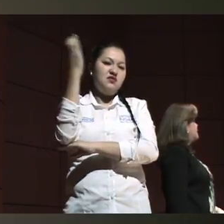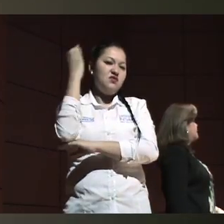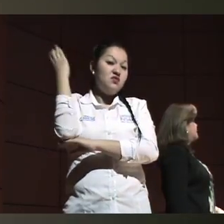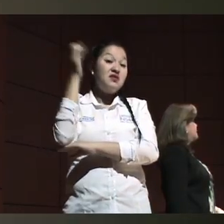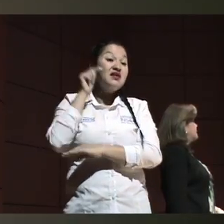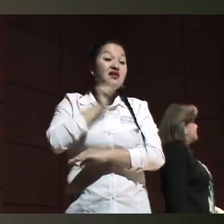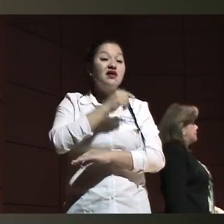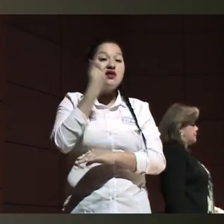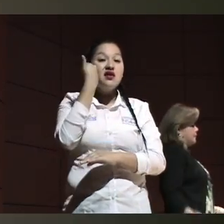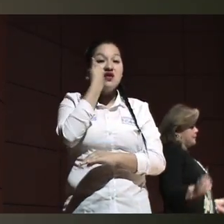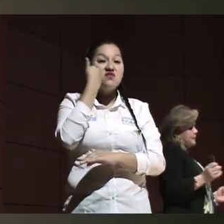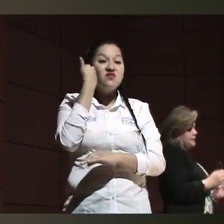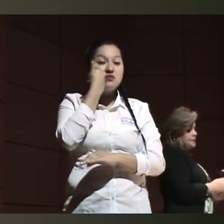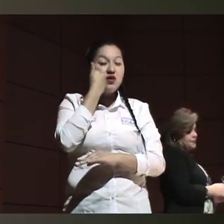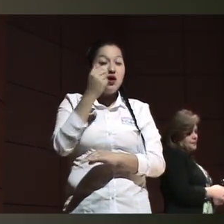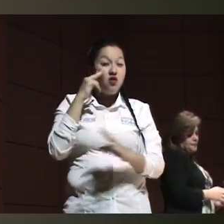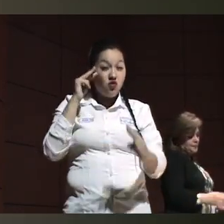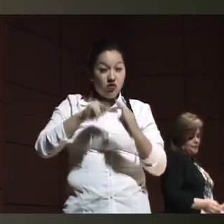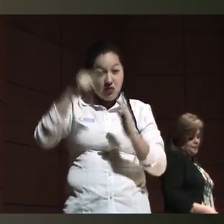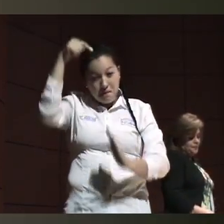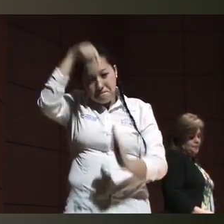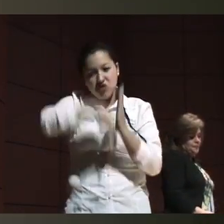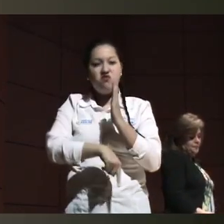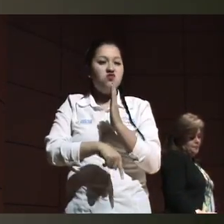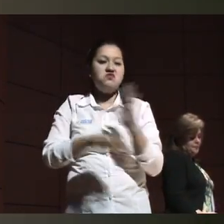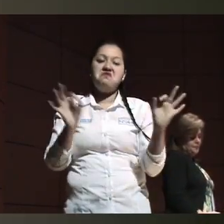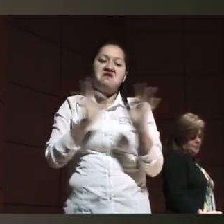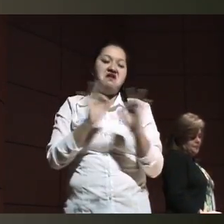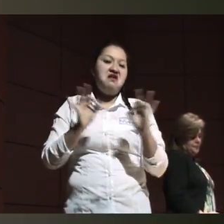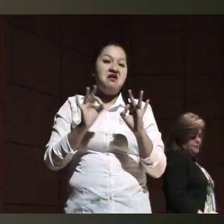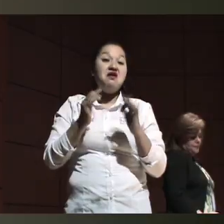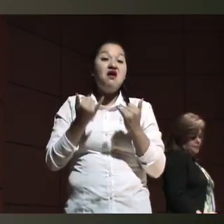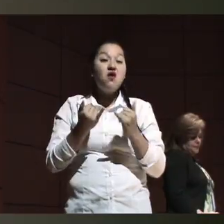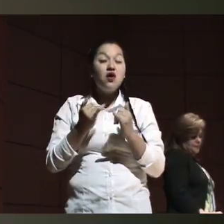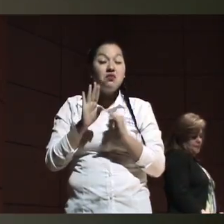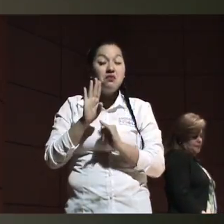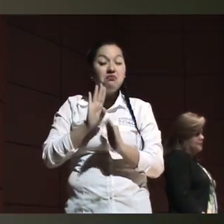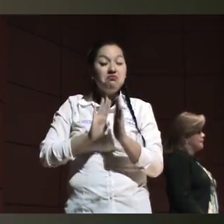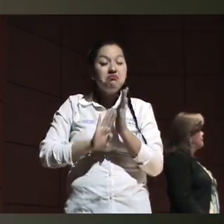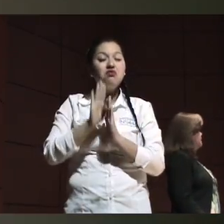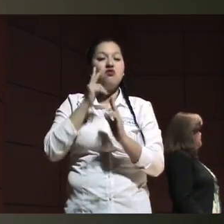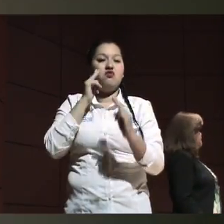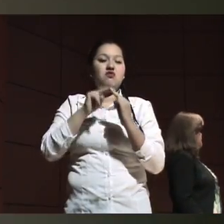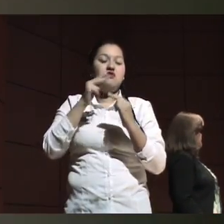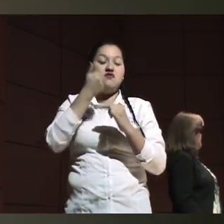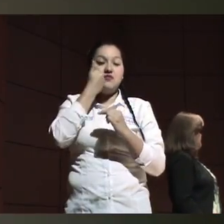y es una enfermedad huérfana. También un sistema de salud y vivir con una alimentación progresiva.